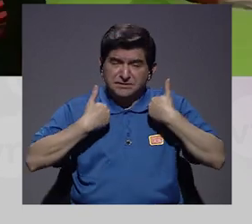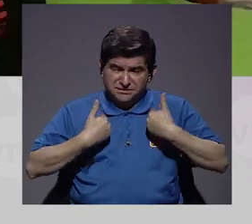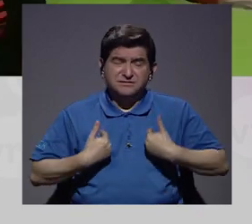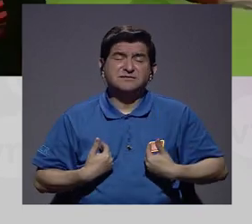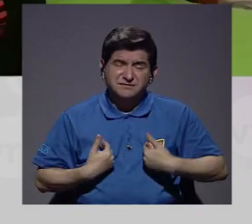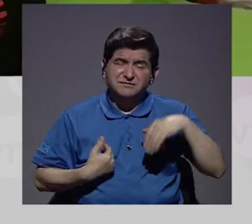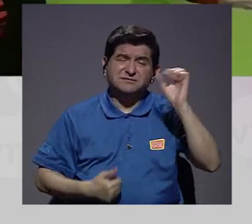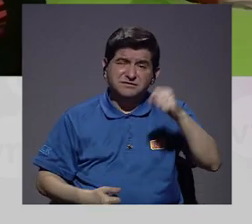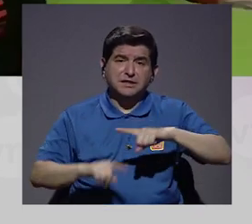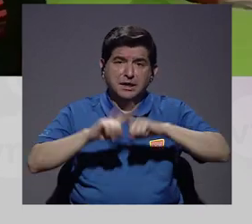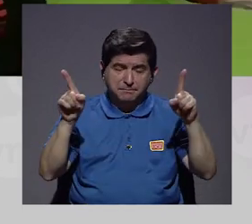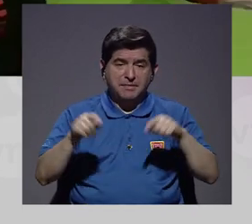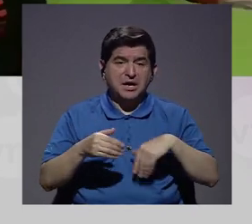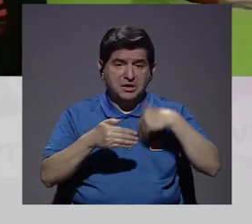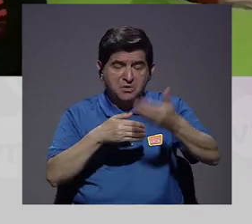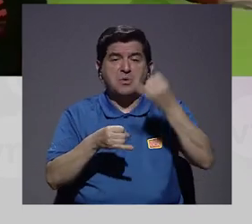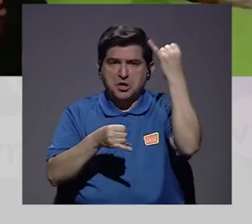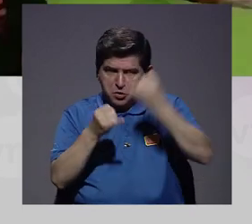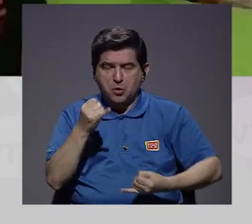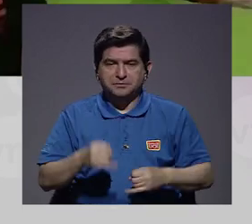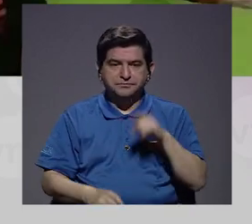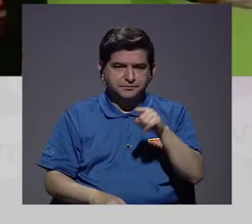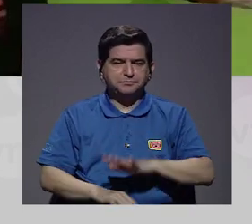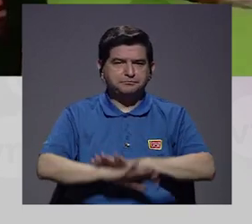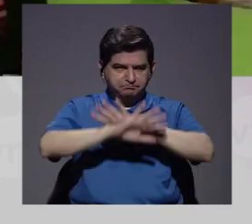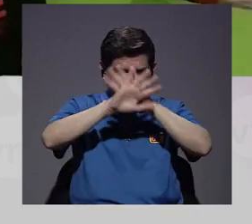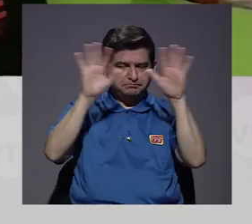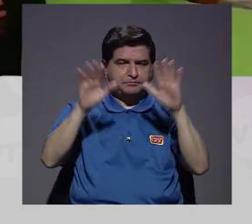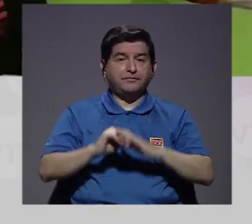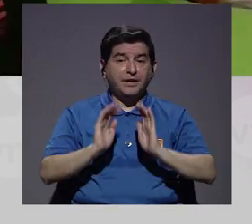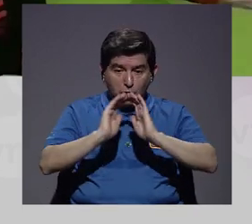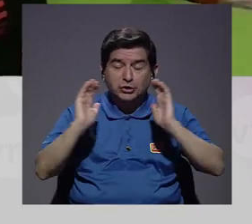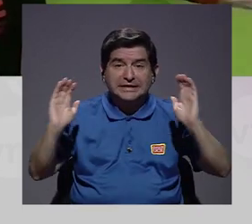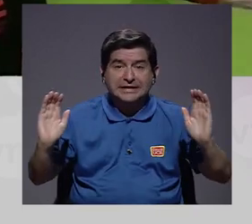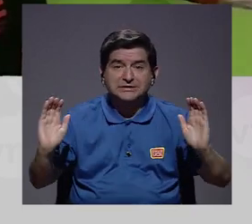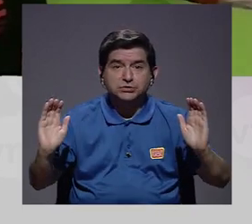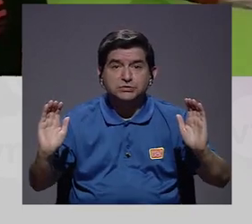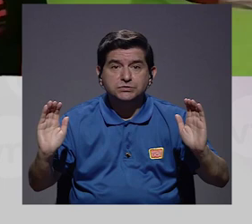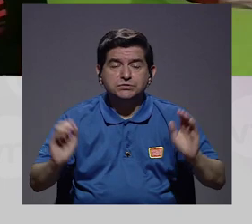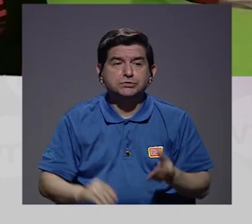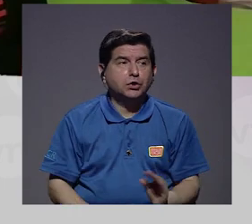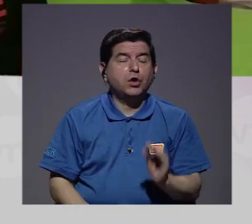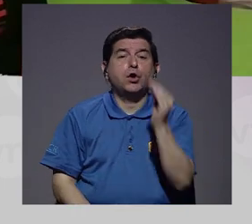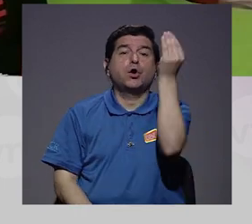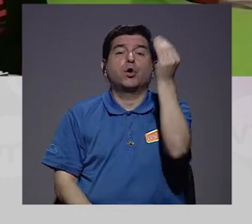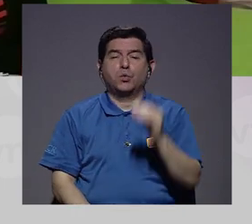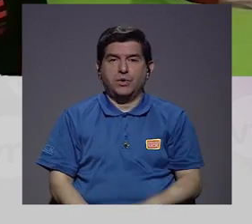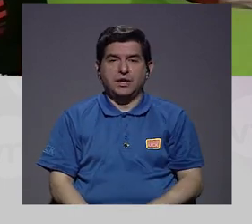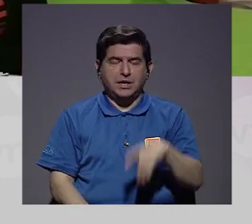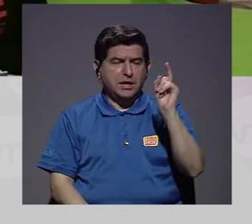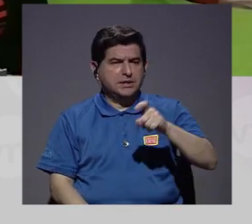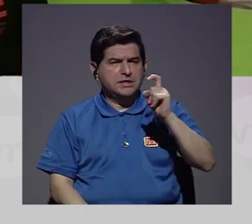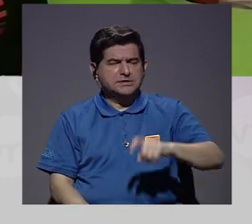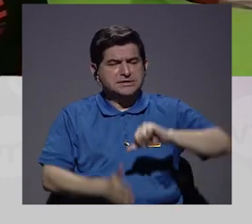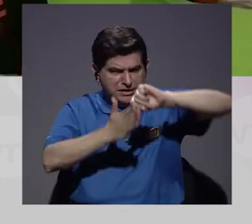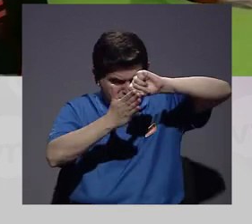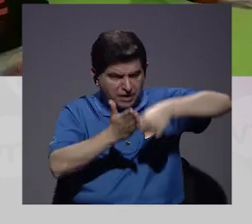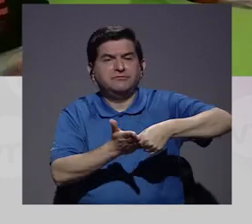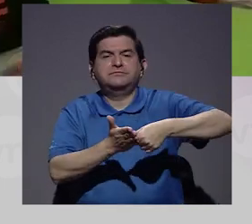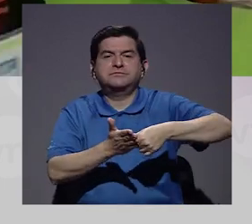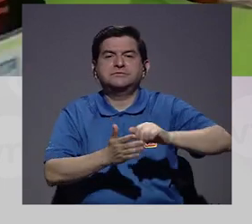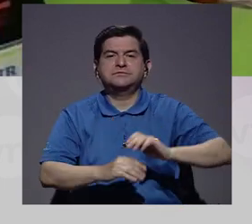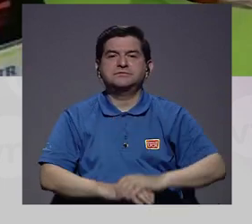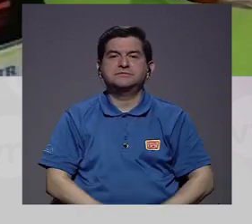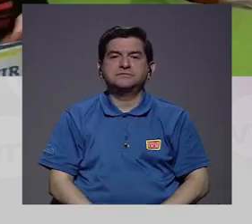cansado, reconocer que es cansado, pero esto va a pasar. Y en eso hay que ser, por ejemplo, con los niños y los jóvenes hay que ser súper